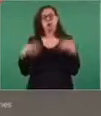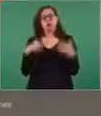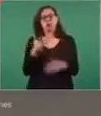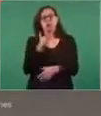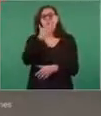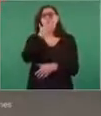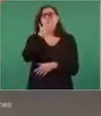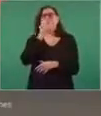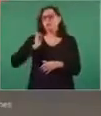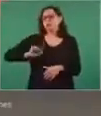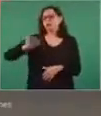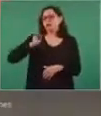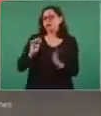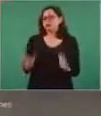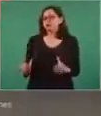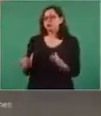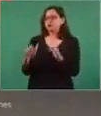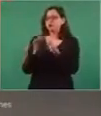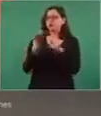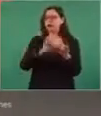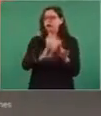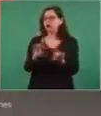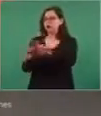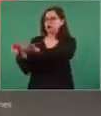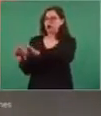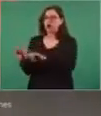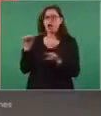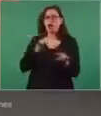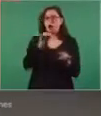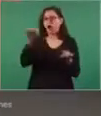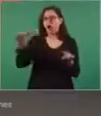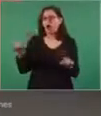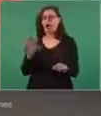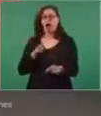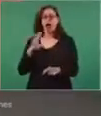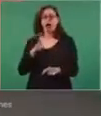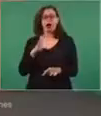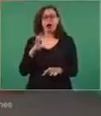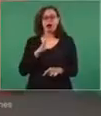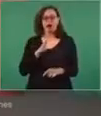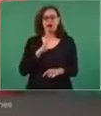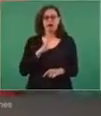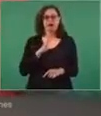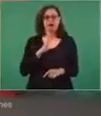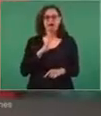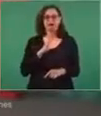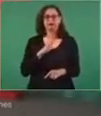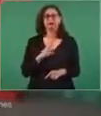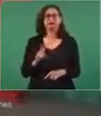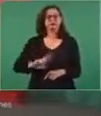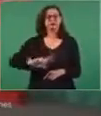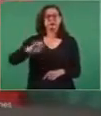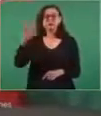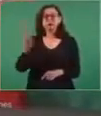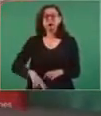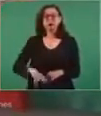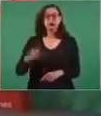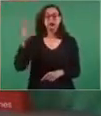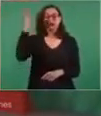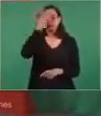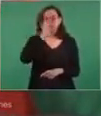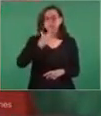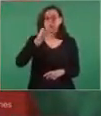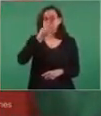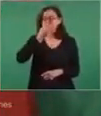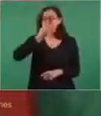mundo por su belleza y